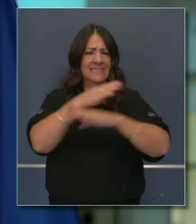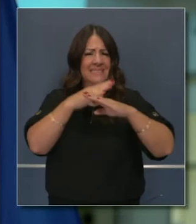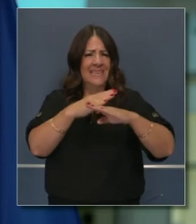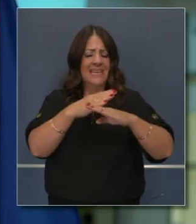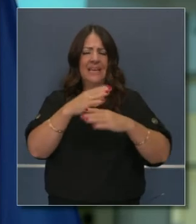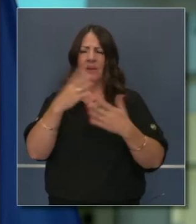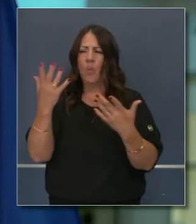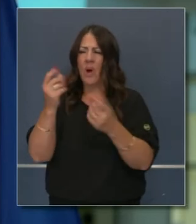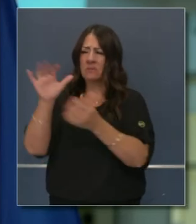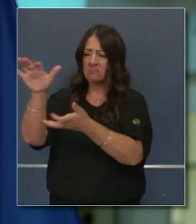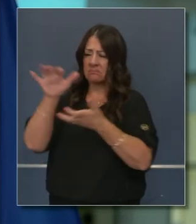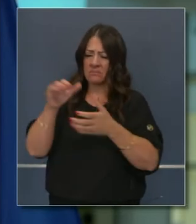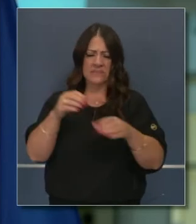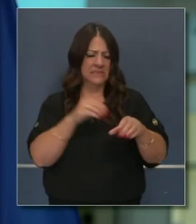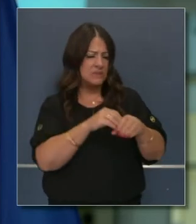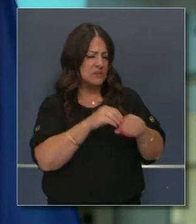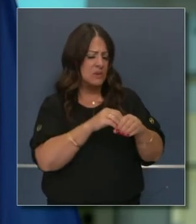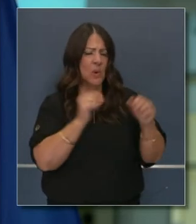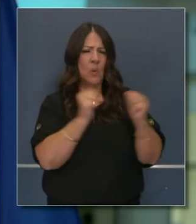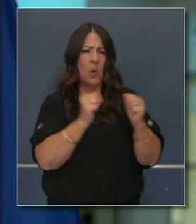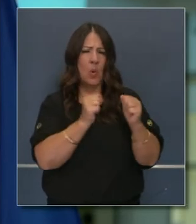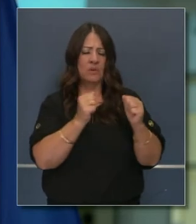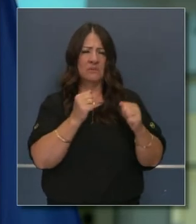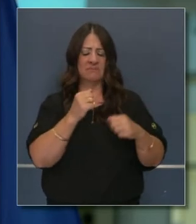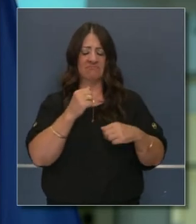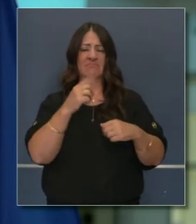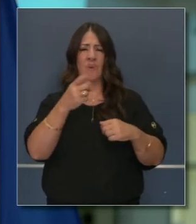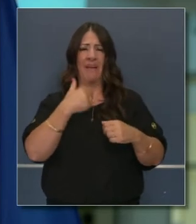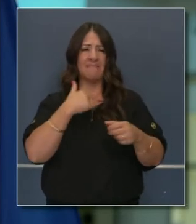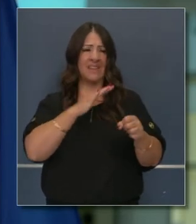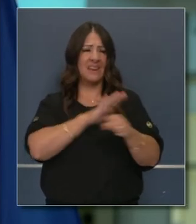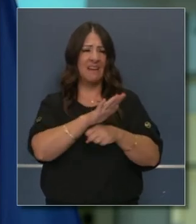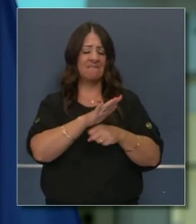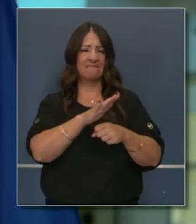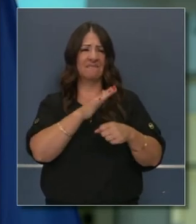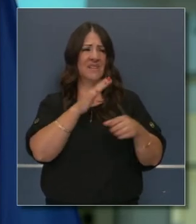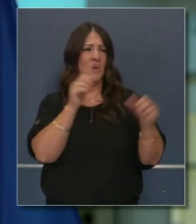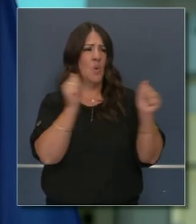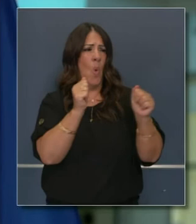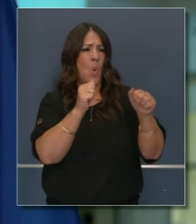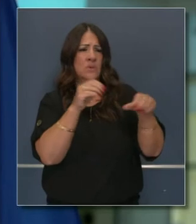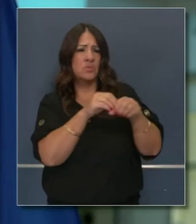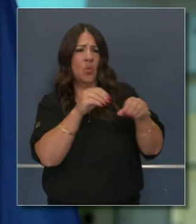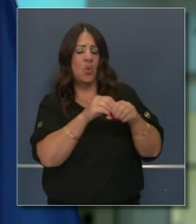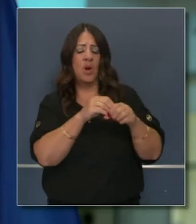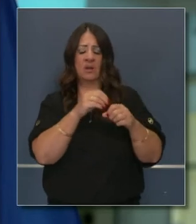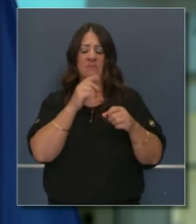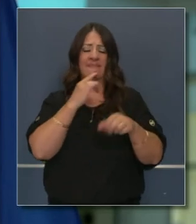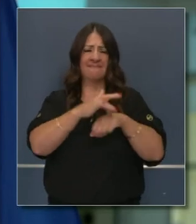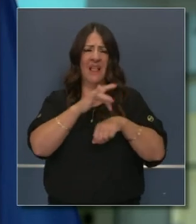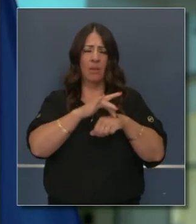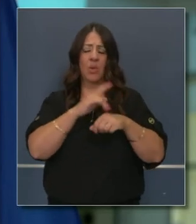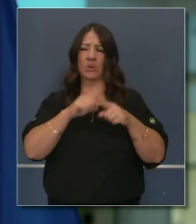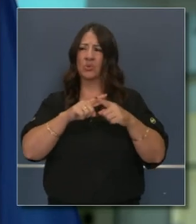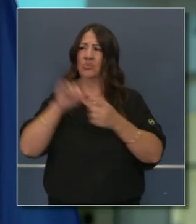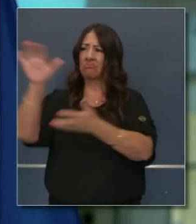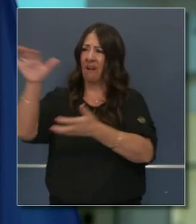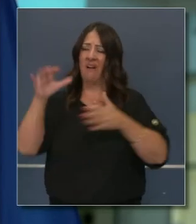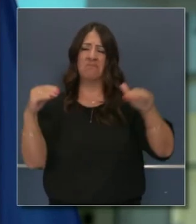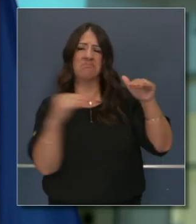con el almacenamiento de refrigeración. No creo que ellos puedan tener la capacidad para